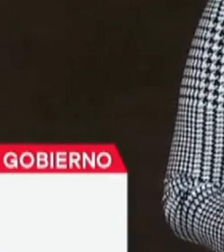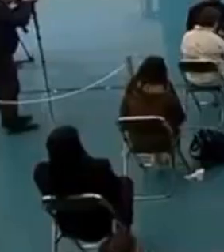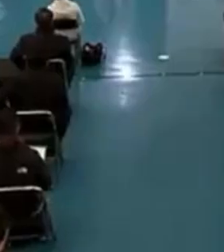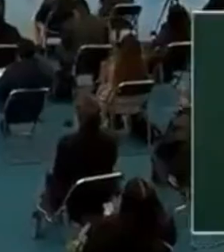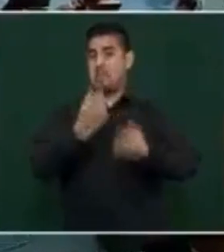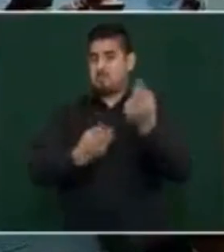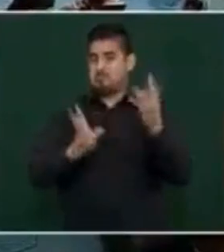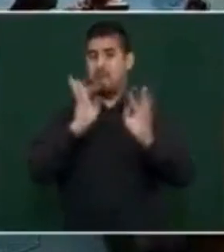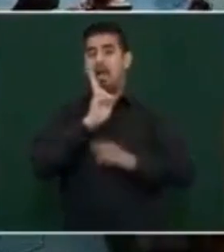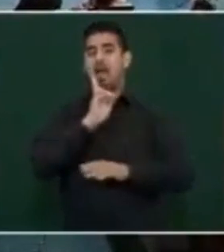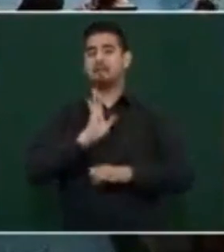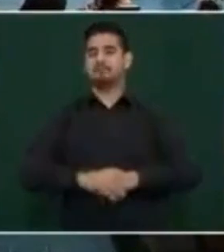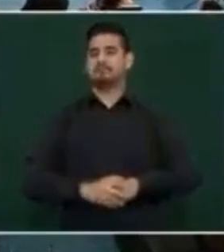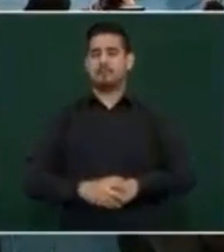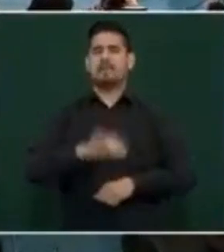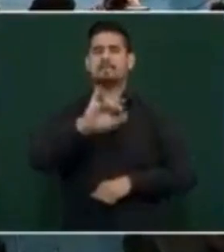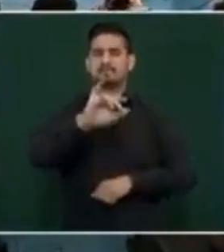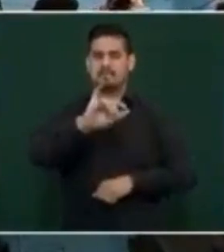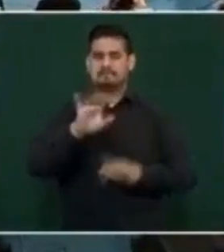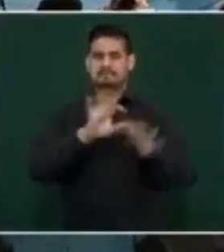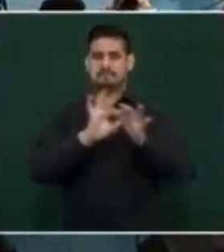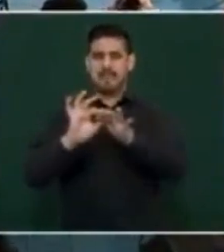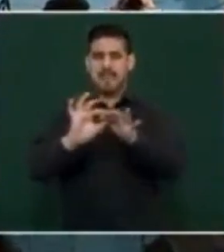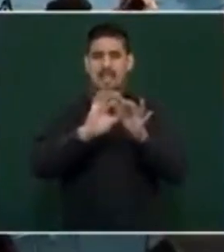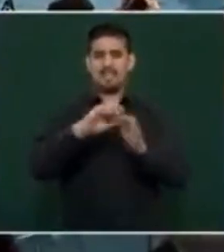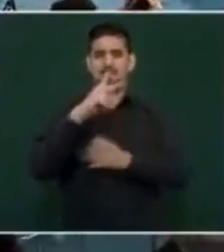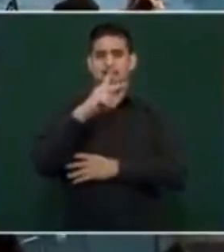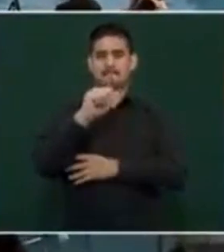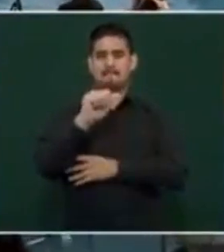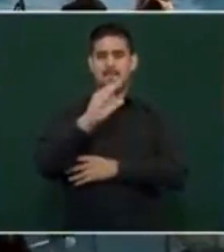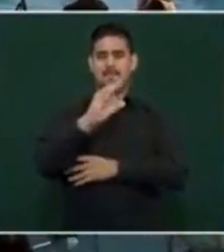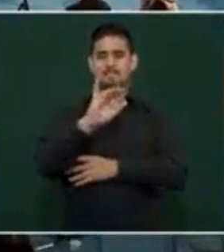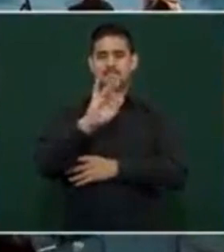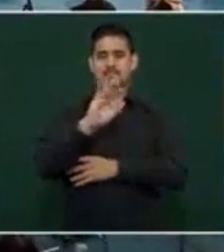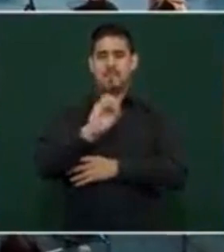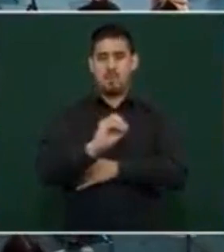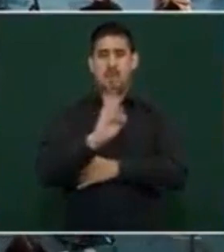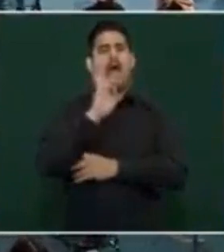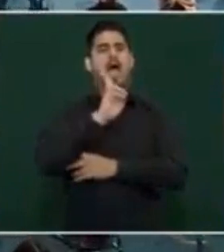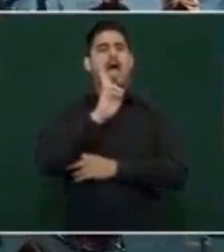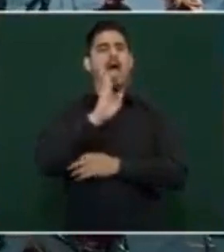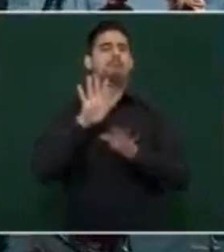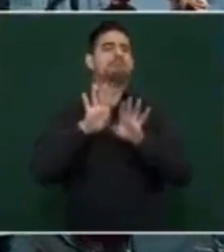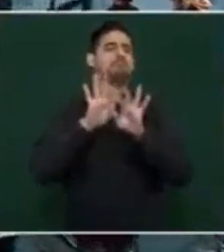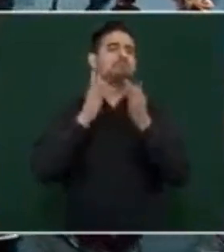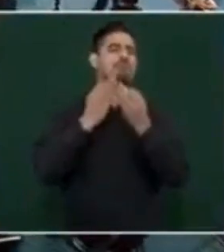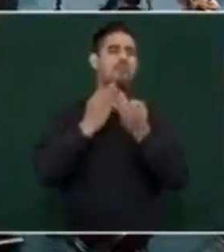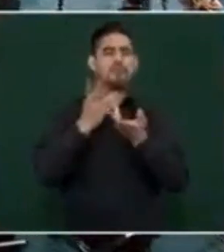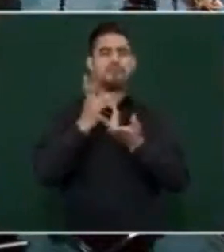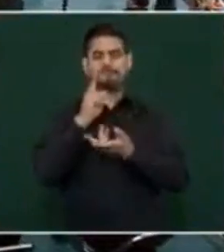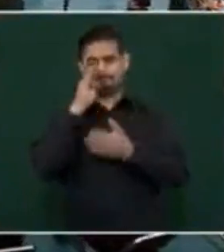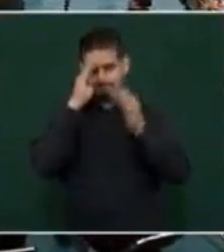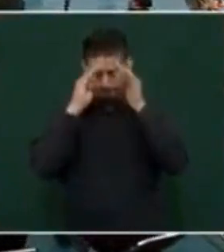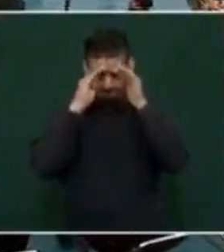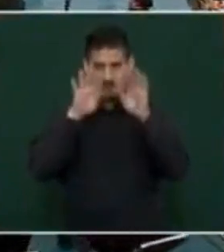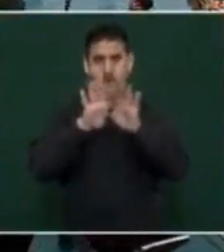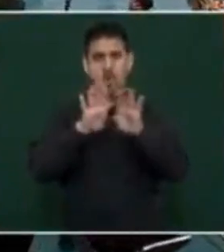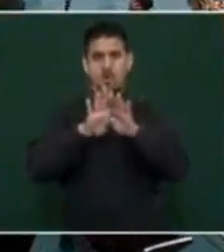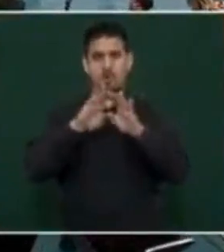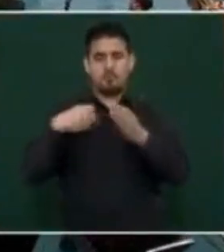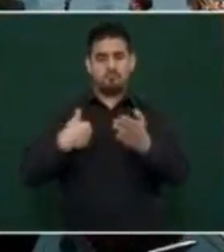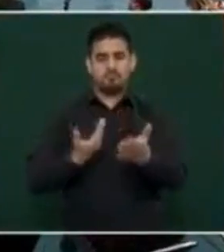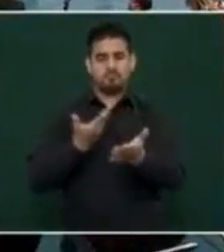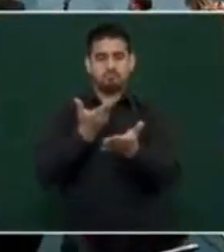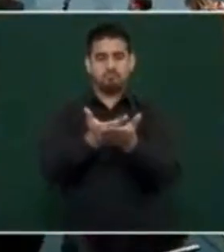Fujimori. Sí, lo de la Alianza del Pacífico estamos buscando la manera de entregar